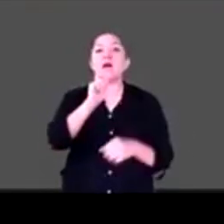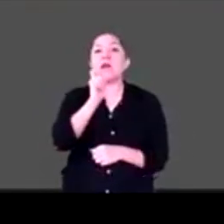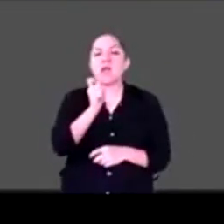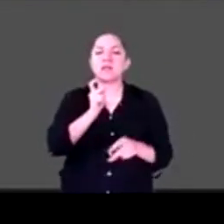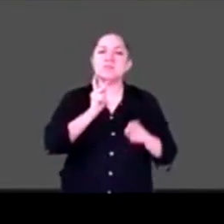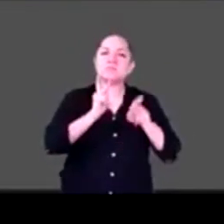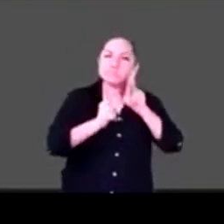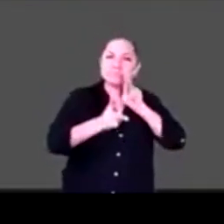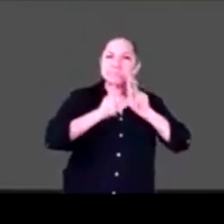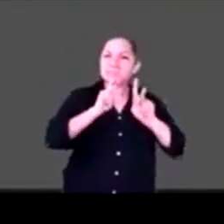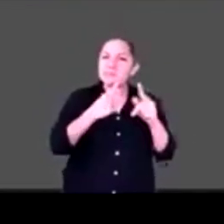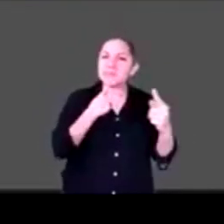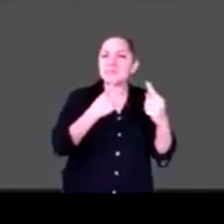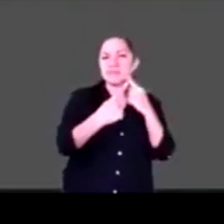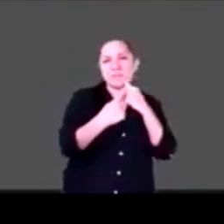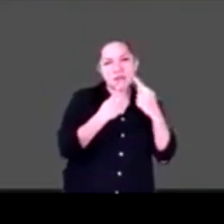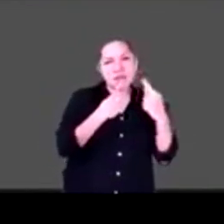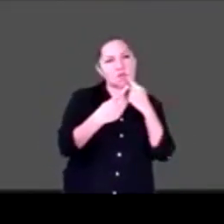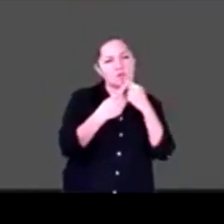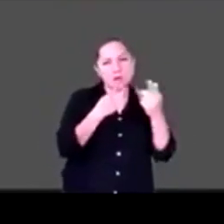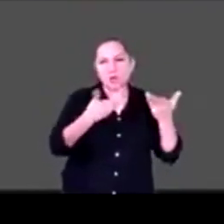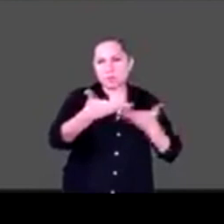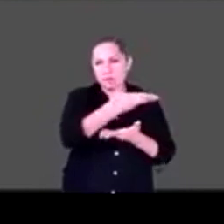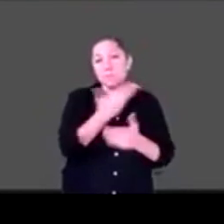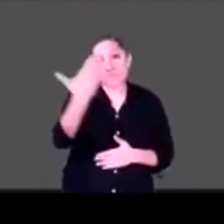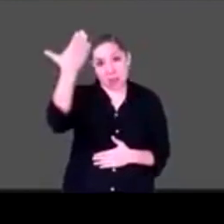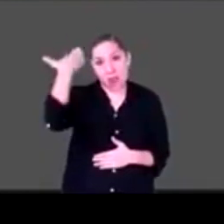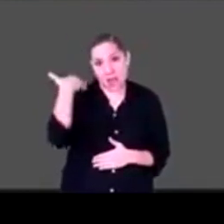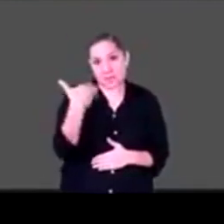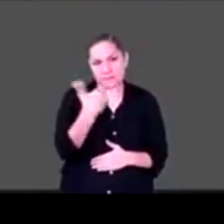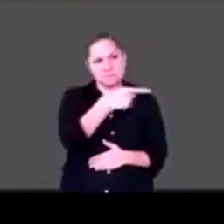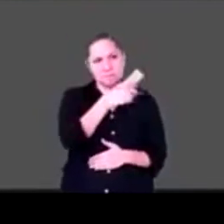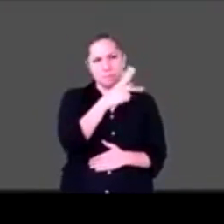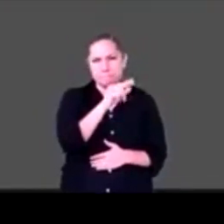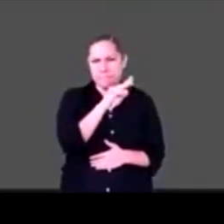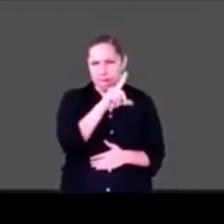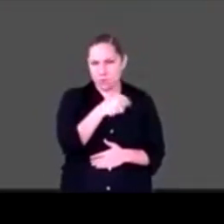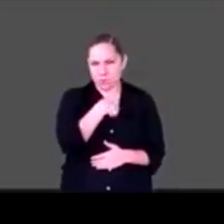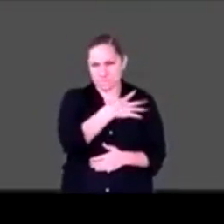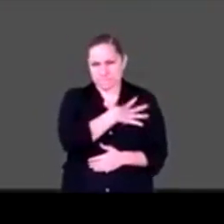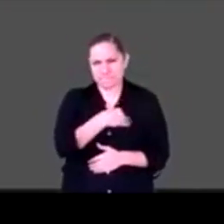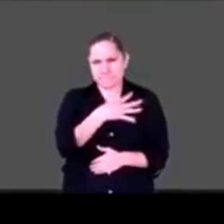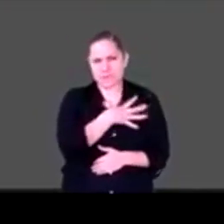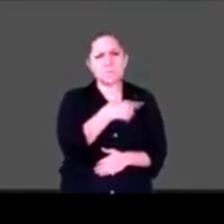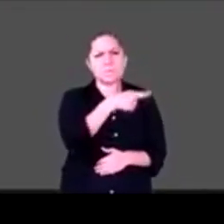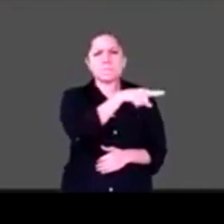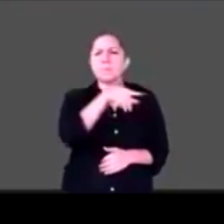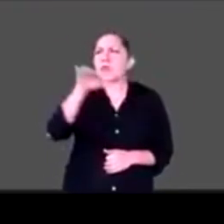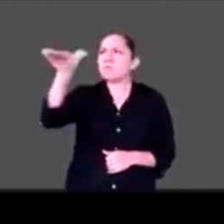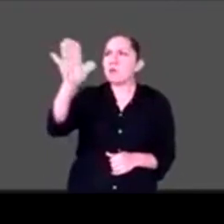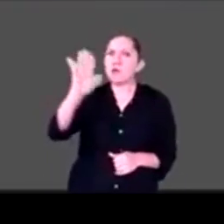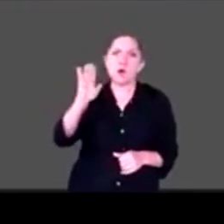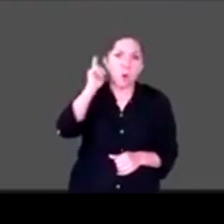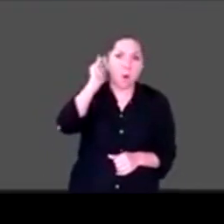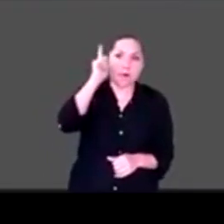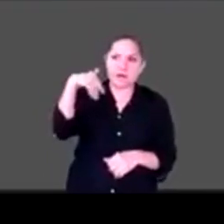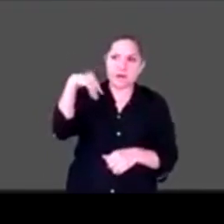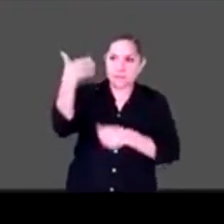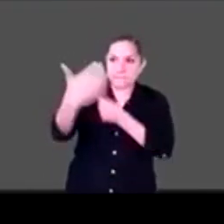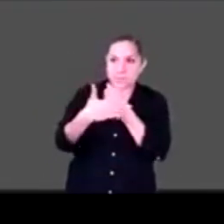Digo, pongo un ejemplo concreto que ocurrió. Pablo me empezó a decir, oye, pues es que ahora que podamos hacer alguna cosa,